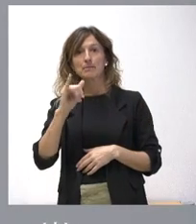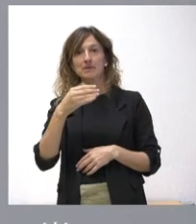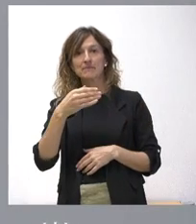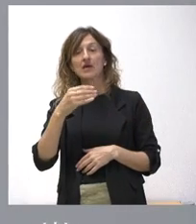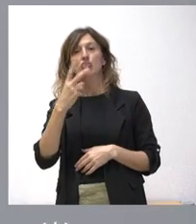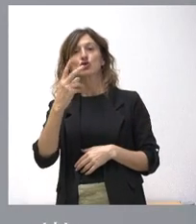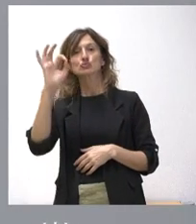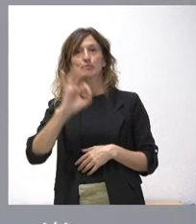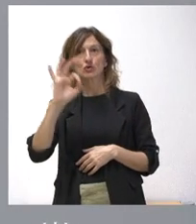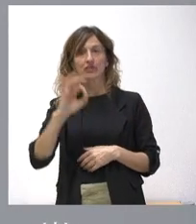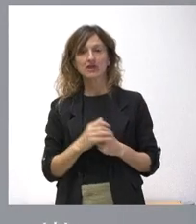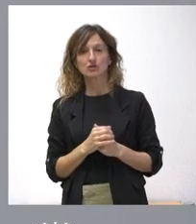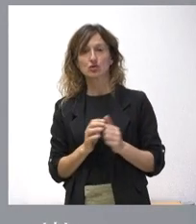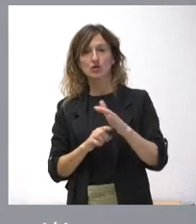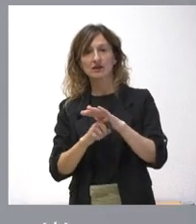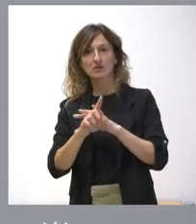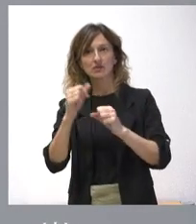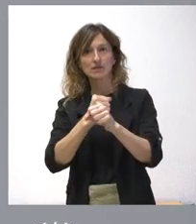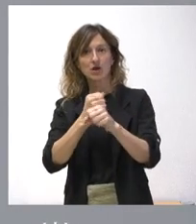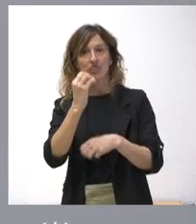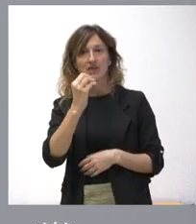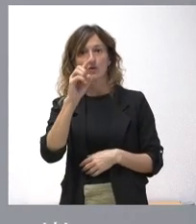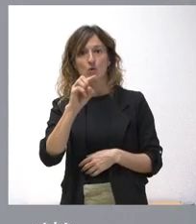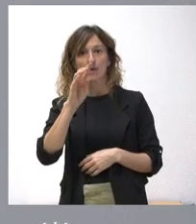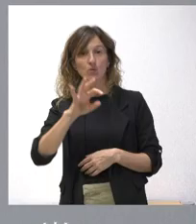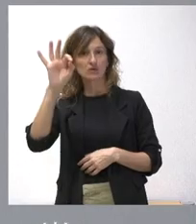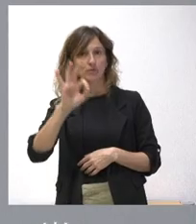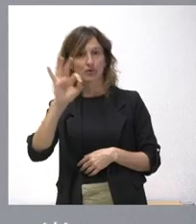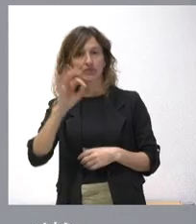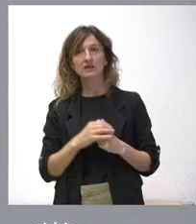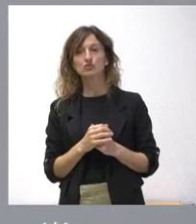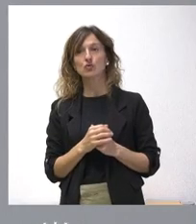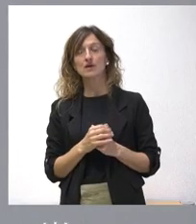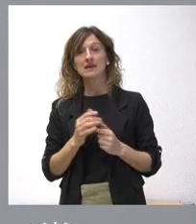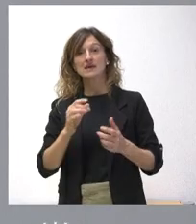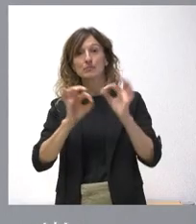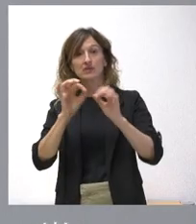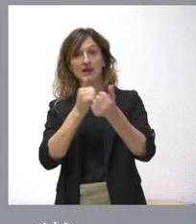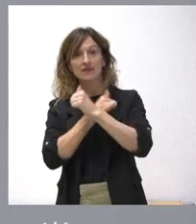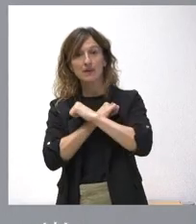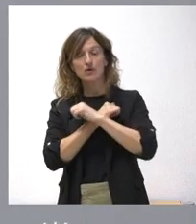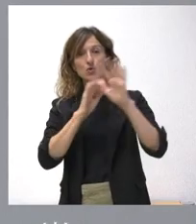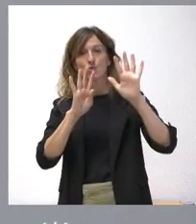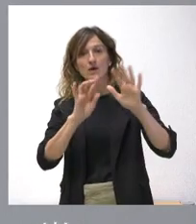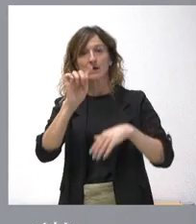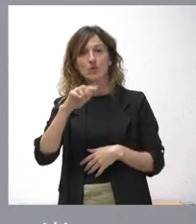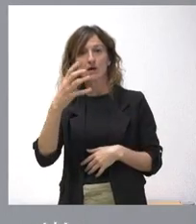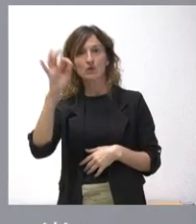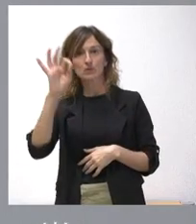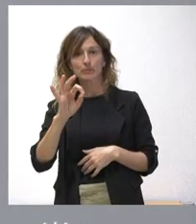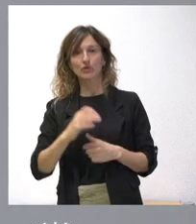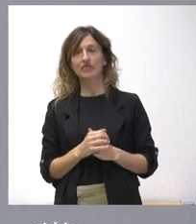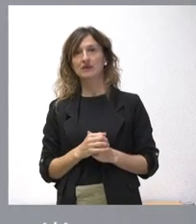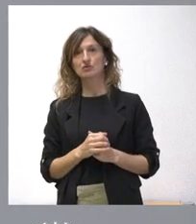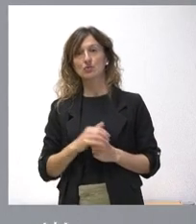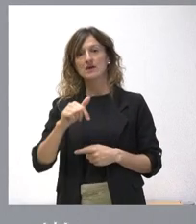un crecimiento del empleo del 0,4% y una tasa de paro del 9,4%. Este año